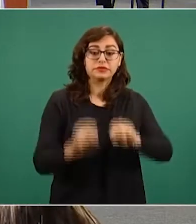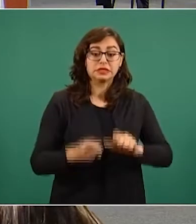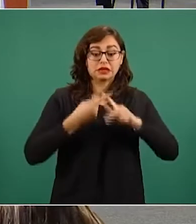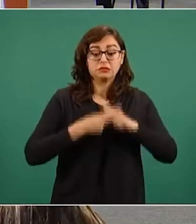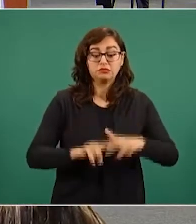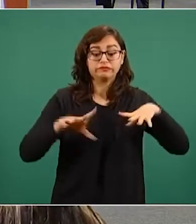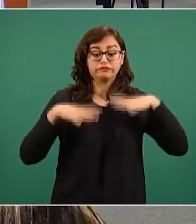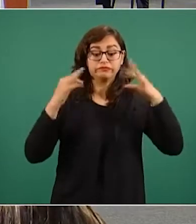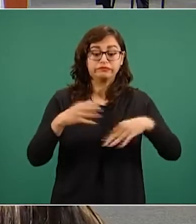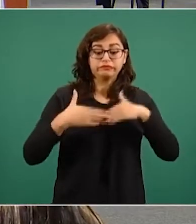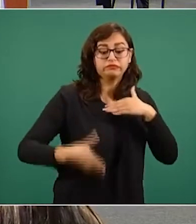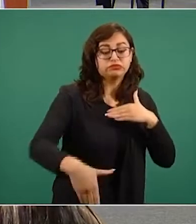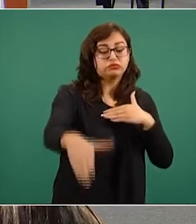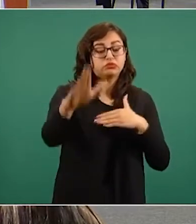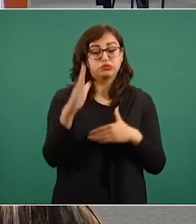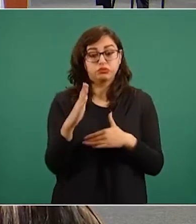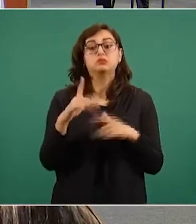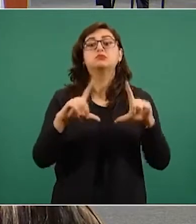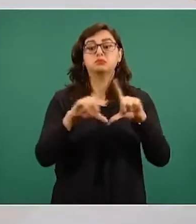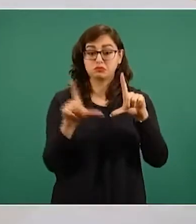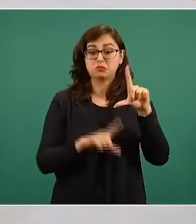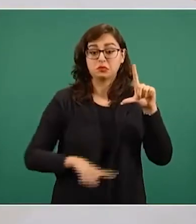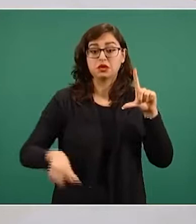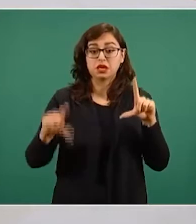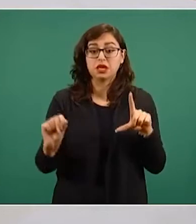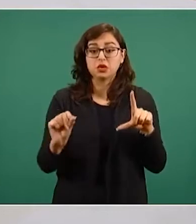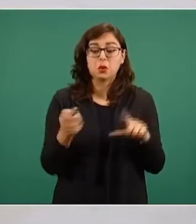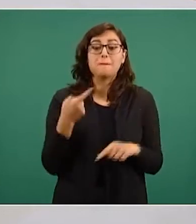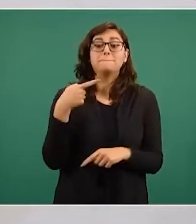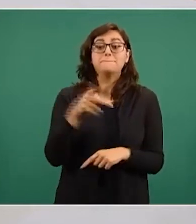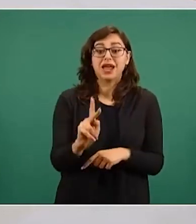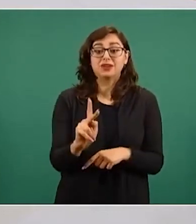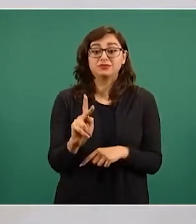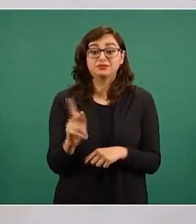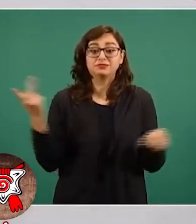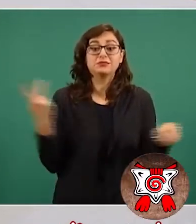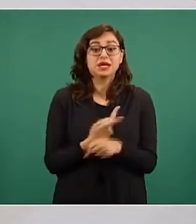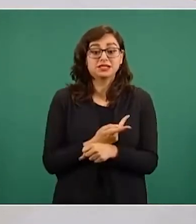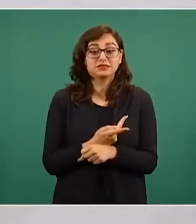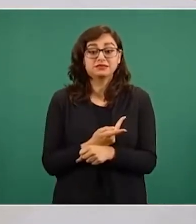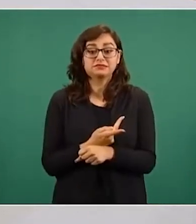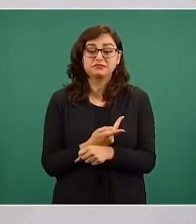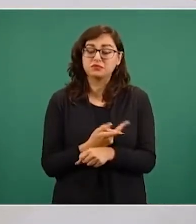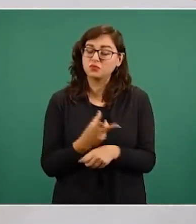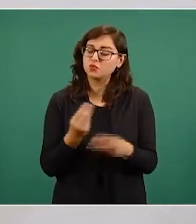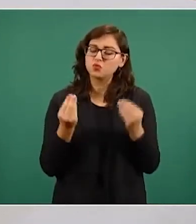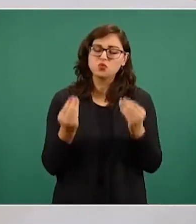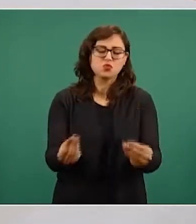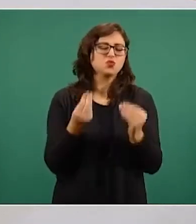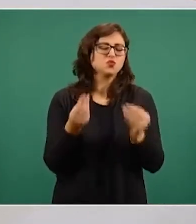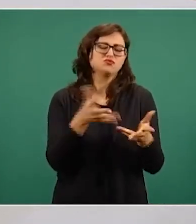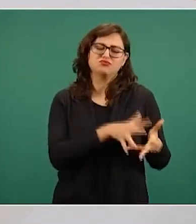de la actual nación mexicana, sí, pero tremendamente violento, doloroso y